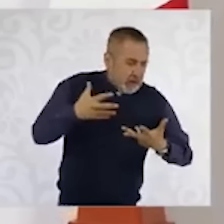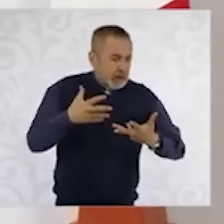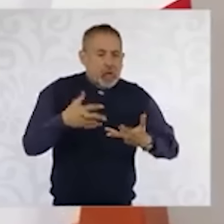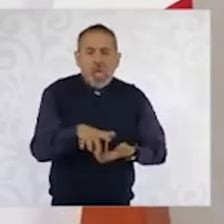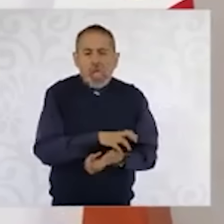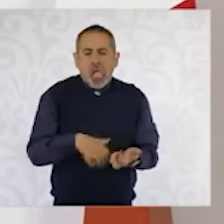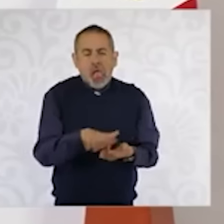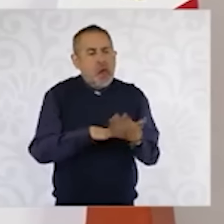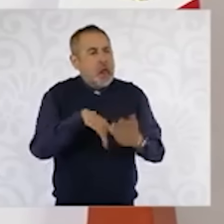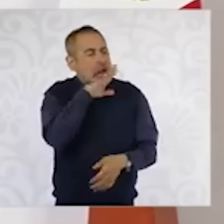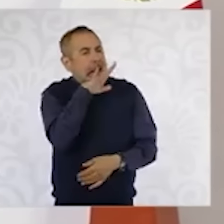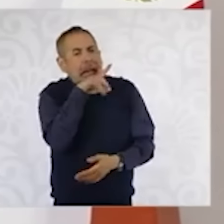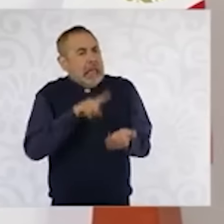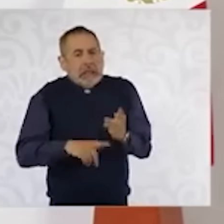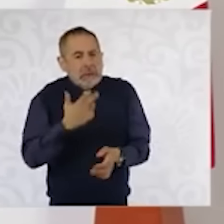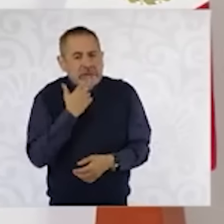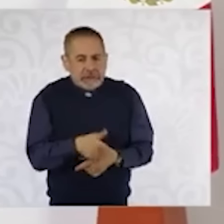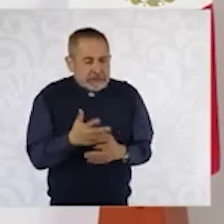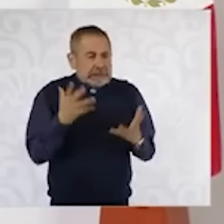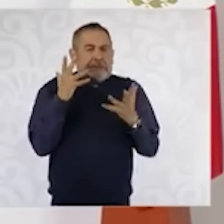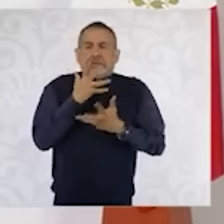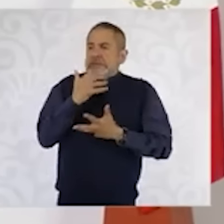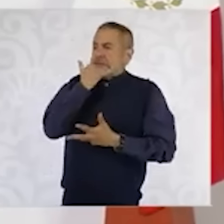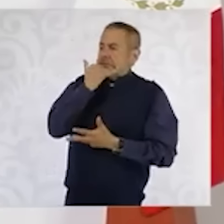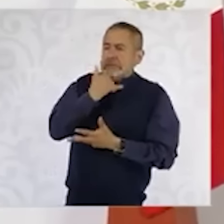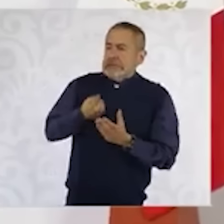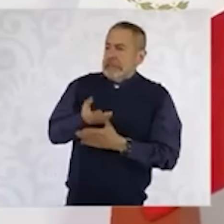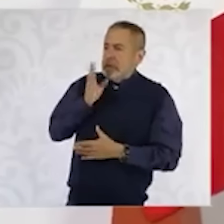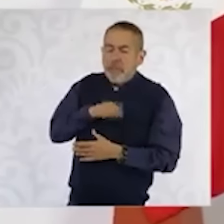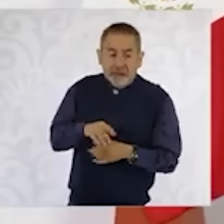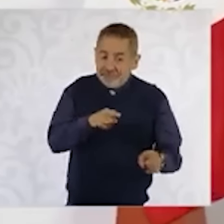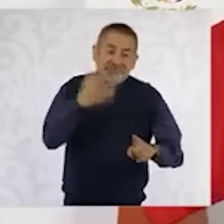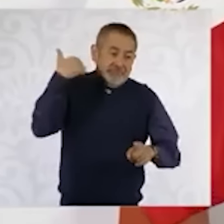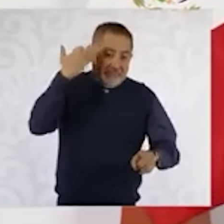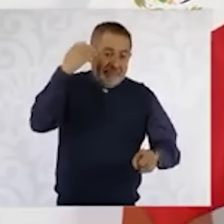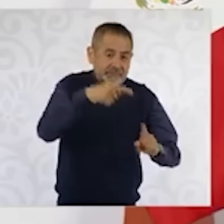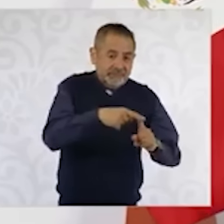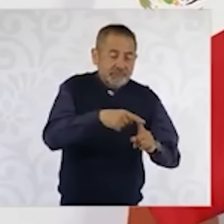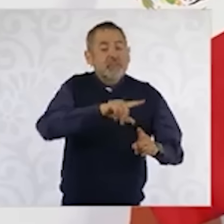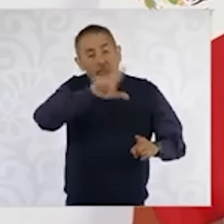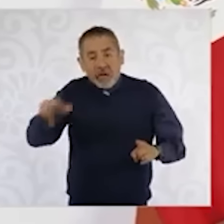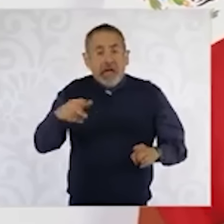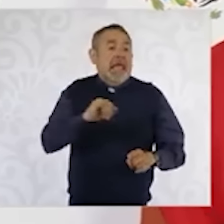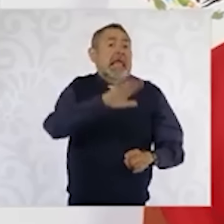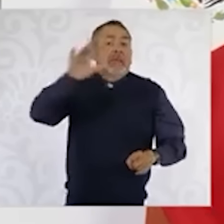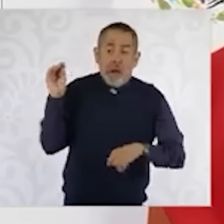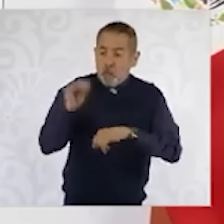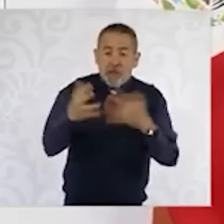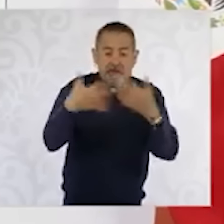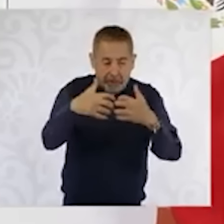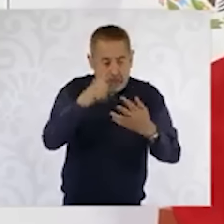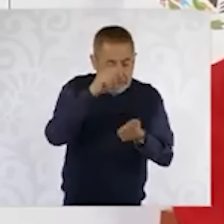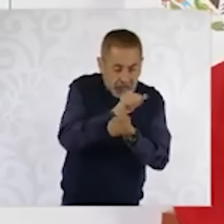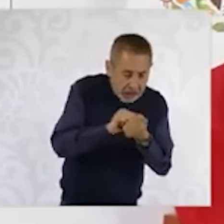ahí está, pero que en realidad no opera como debe operar, que es parte del problema de la contaminación todavía del gas